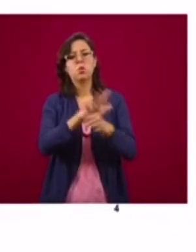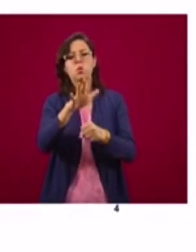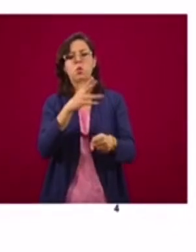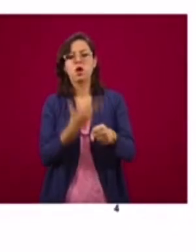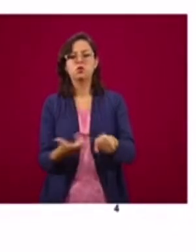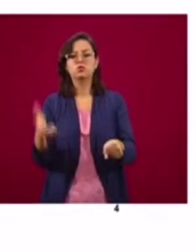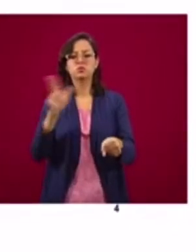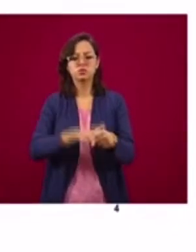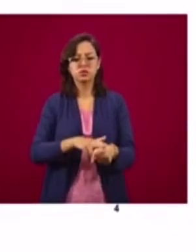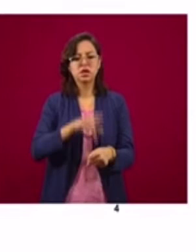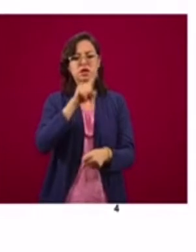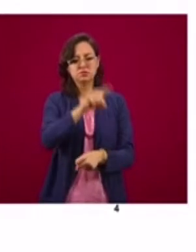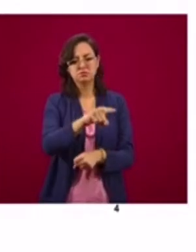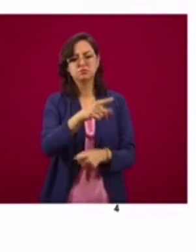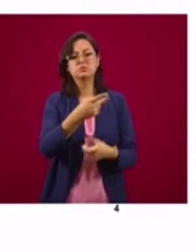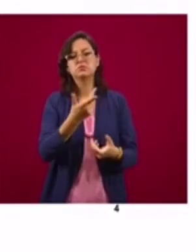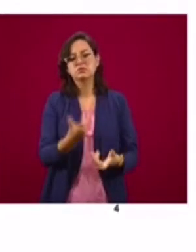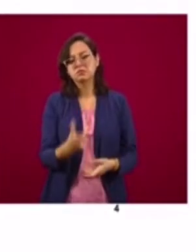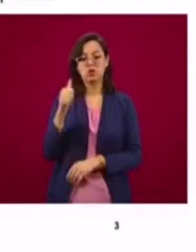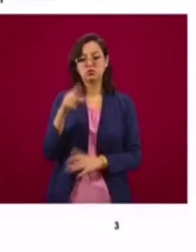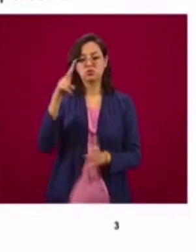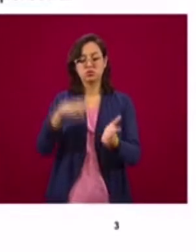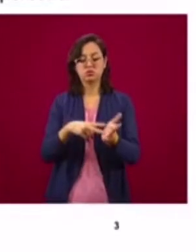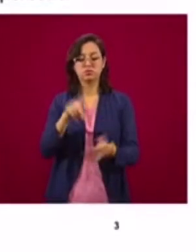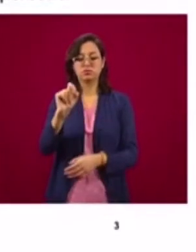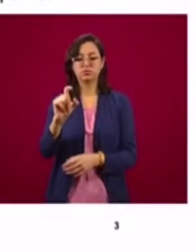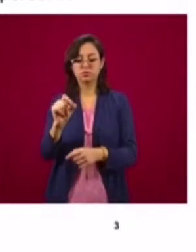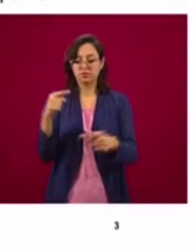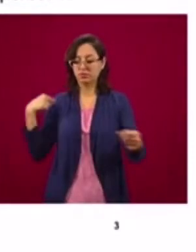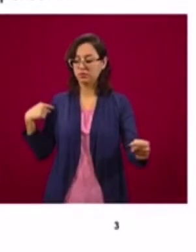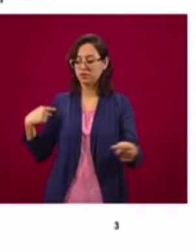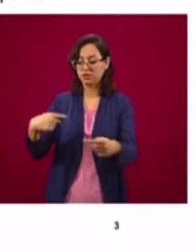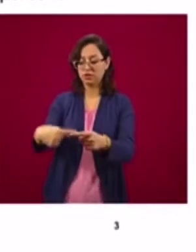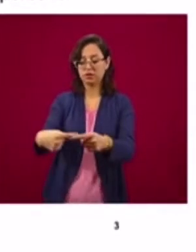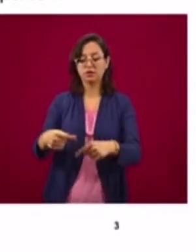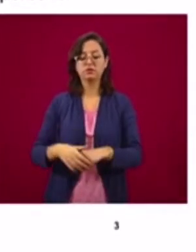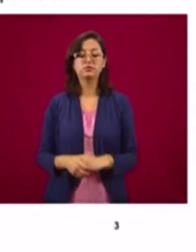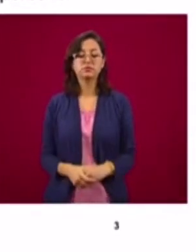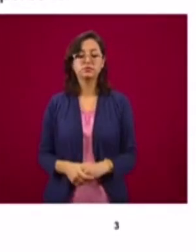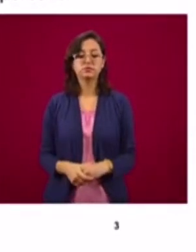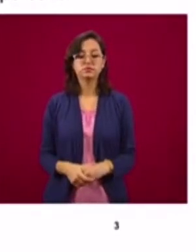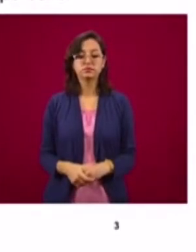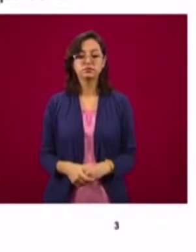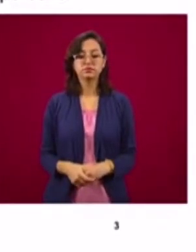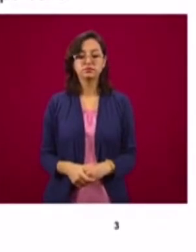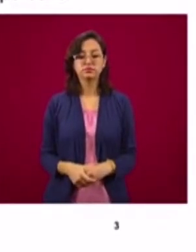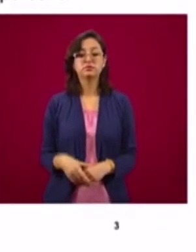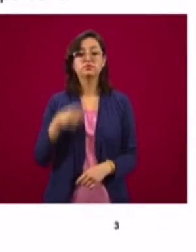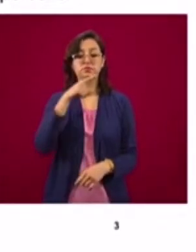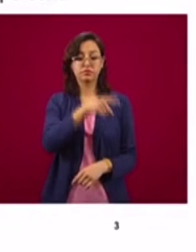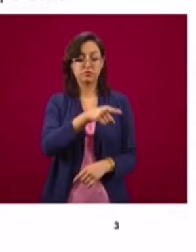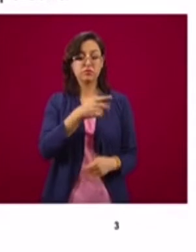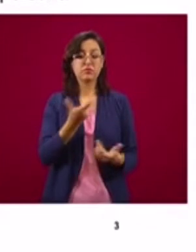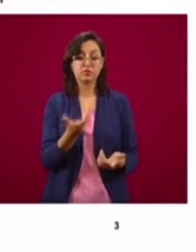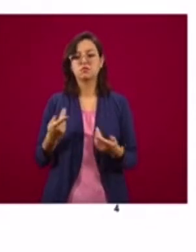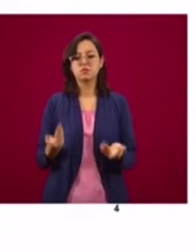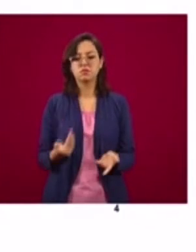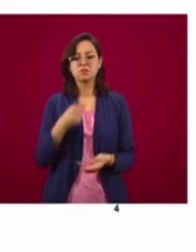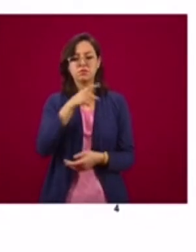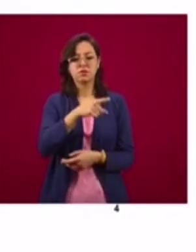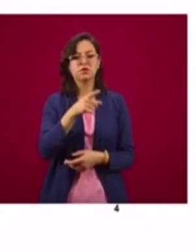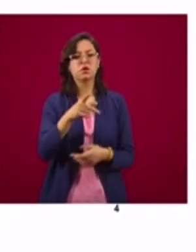asciende a $50,000 por trabajador beneficiado a cónyuges, hijos o padres de médicos, residentes,